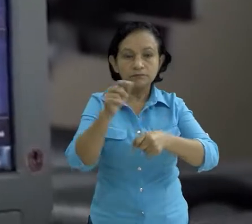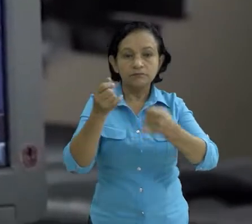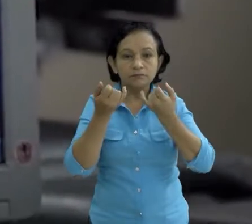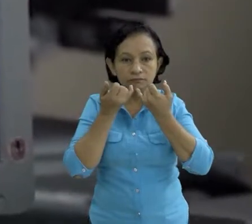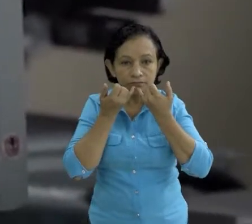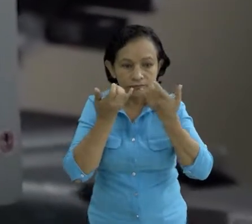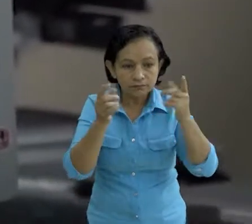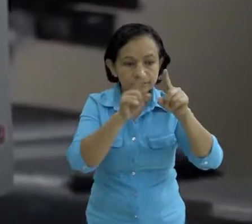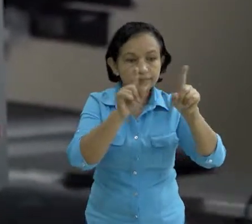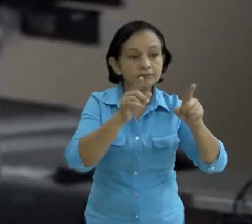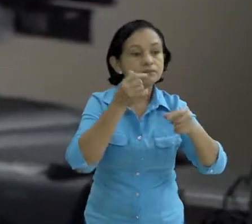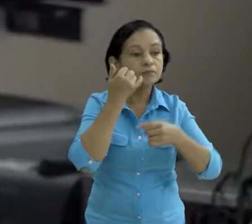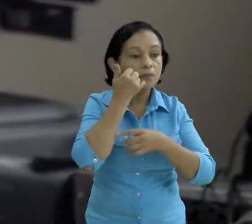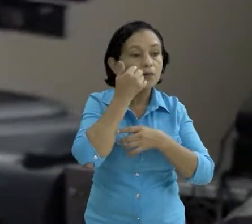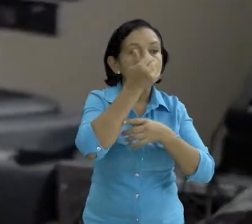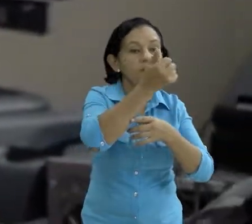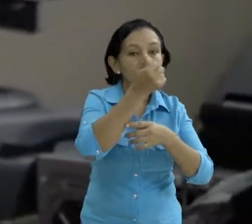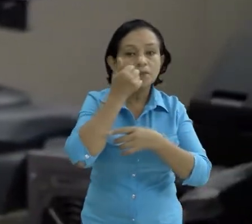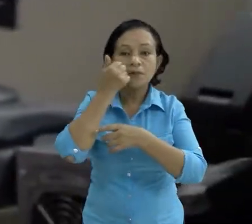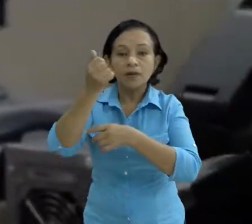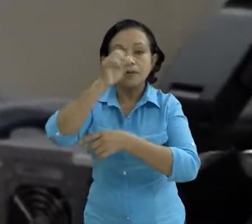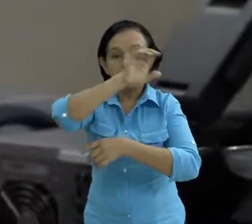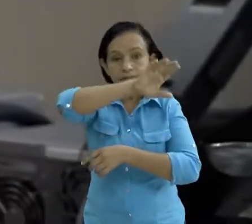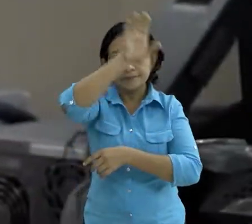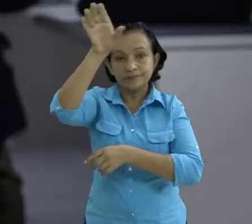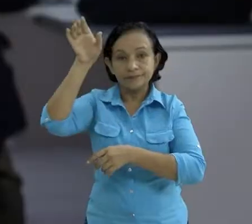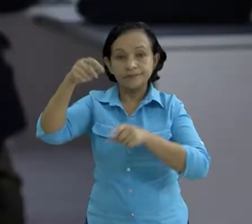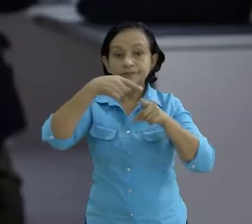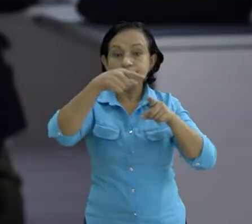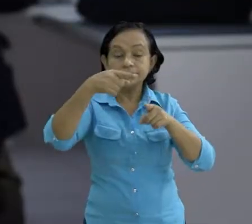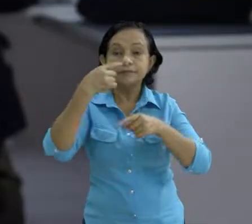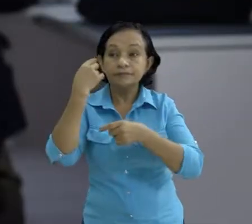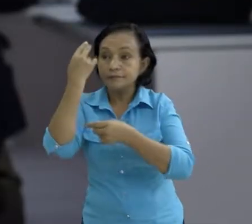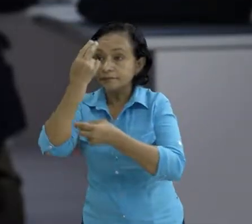información con los puestos de mando departamentales o municipales